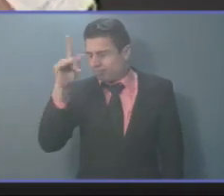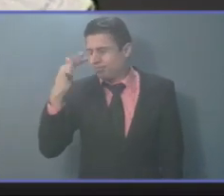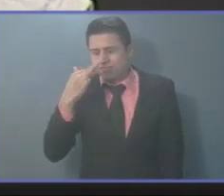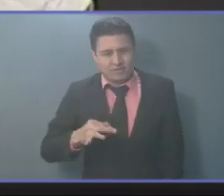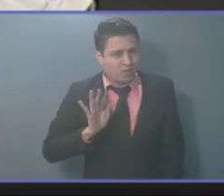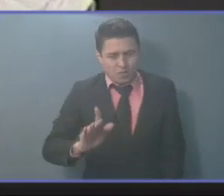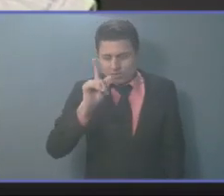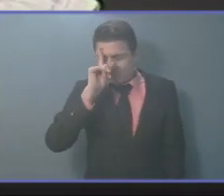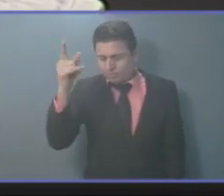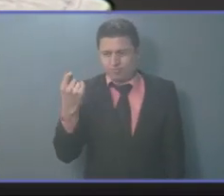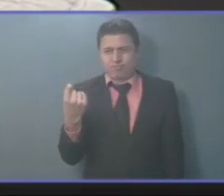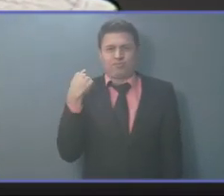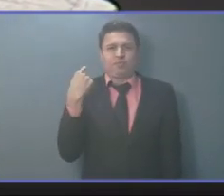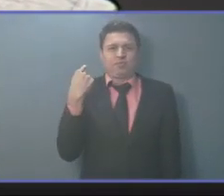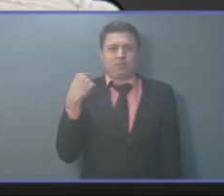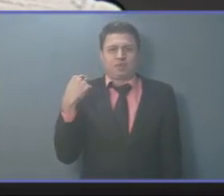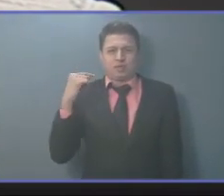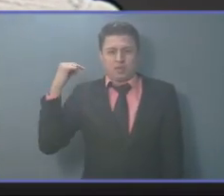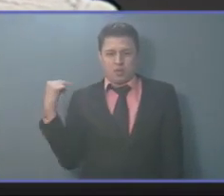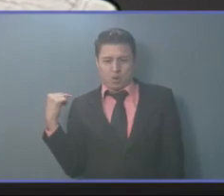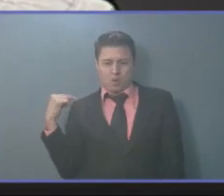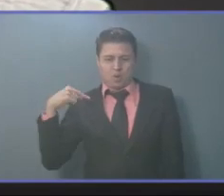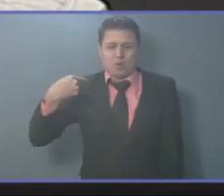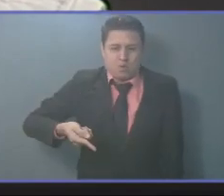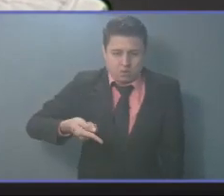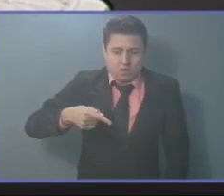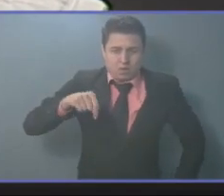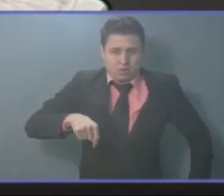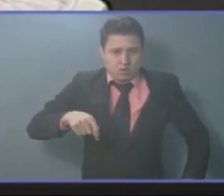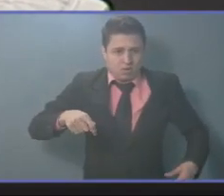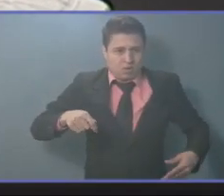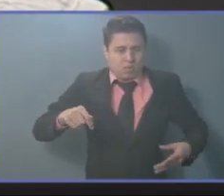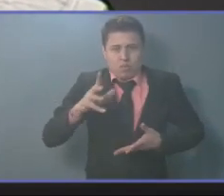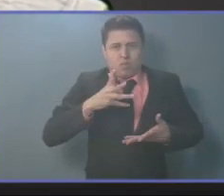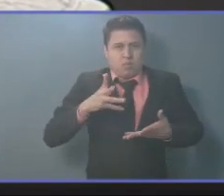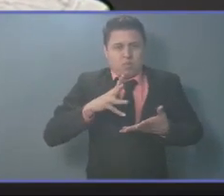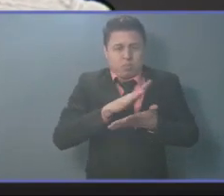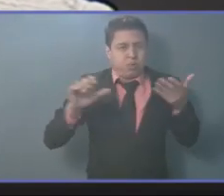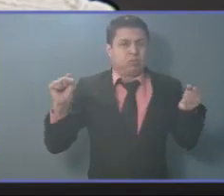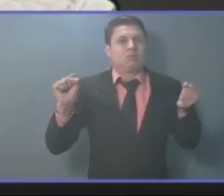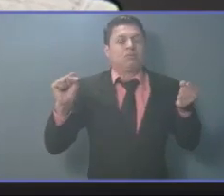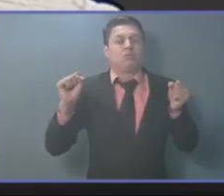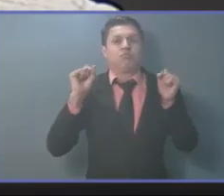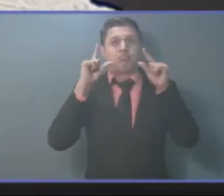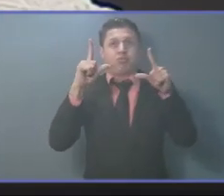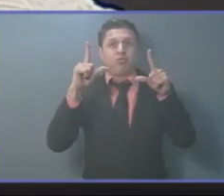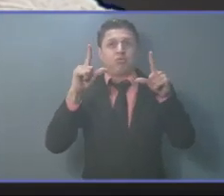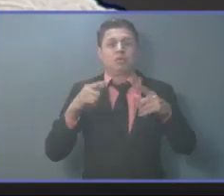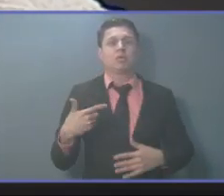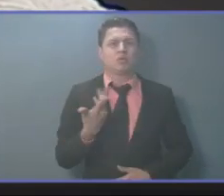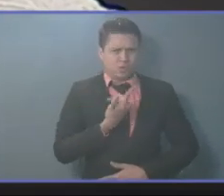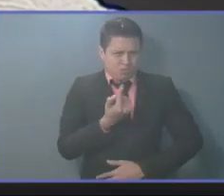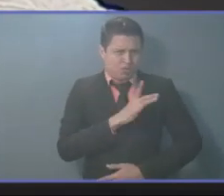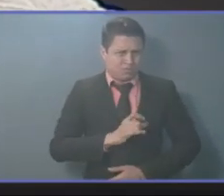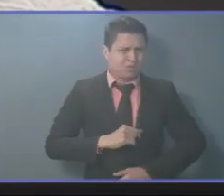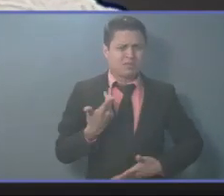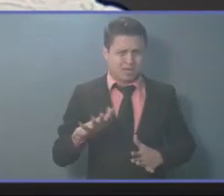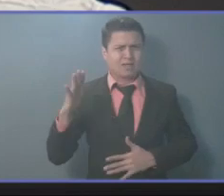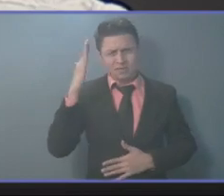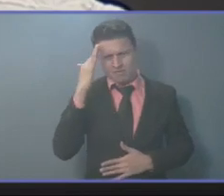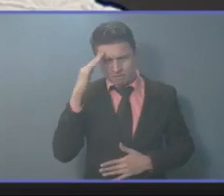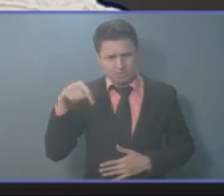que los salvadoreños, que es cierto, estamos acostumbrados a sufrir y a levantarnos